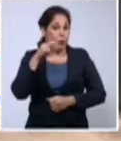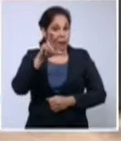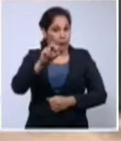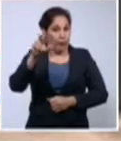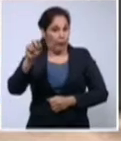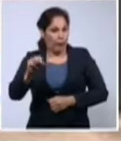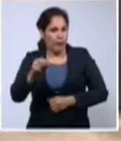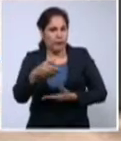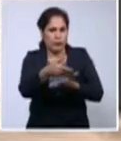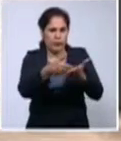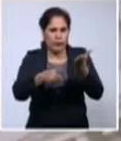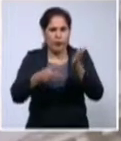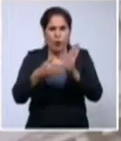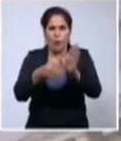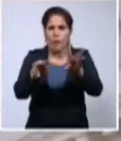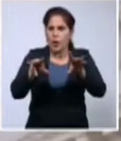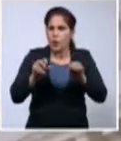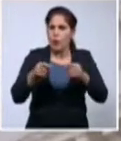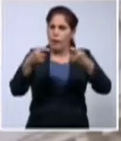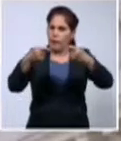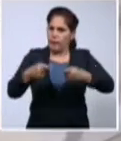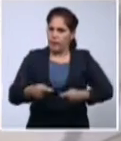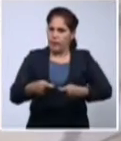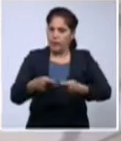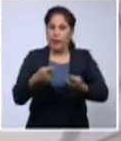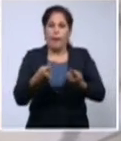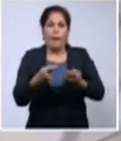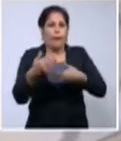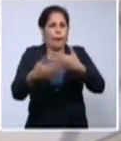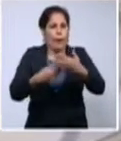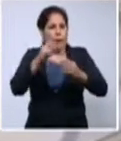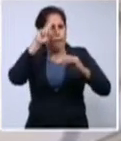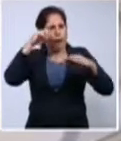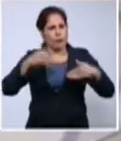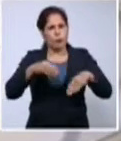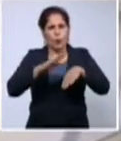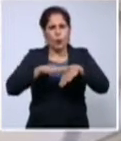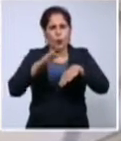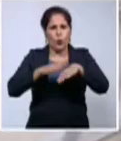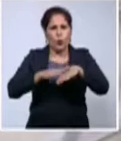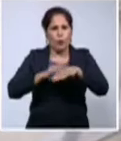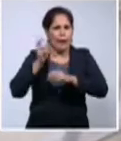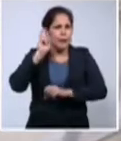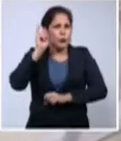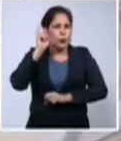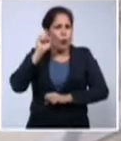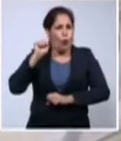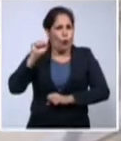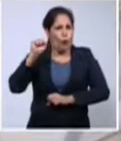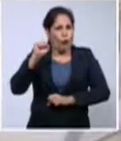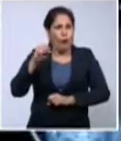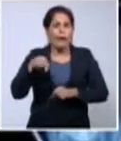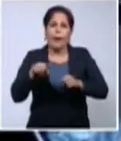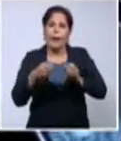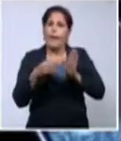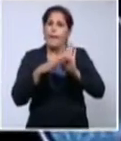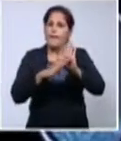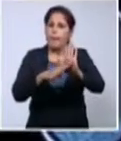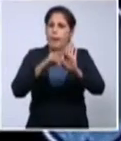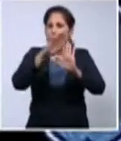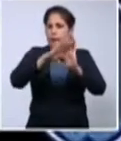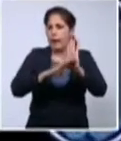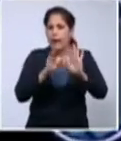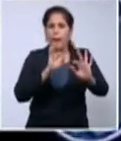nuevo reporte científico intenta definir la naturaleza de los padecimientos, identificar sus causas y recomendar medidas para proteger a los